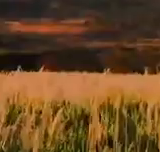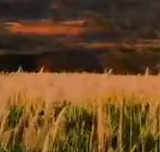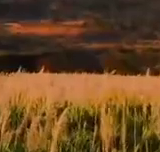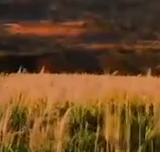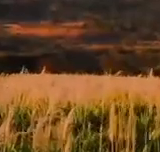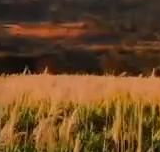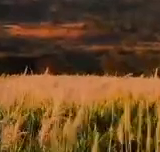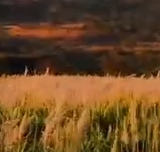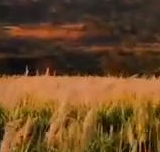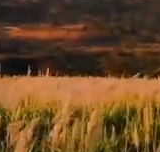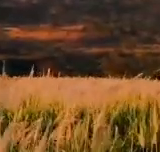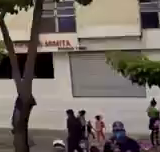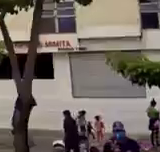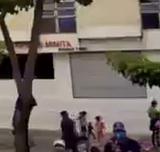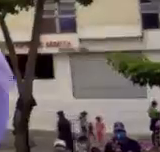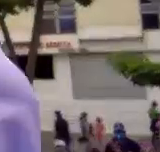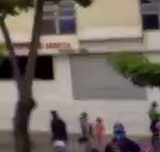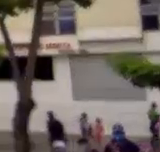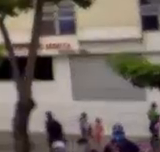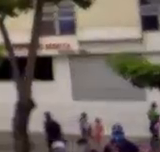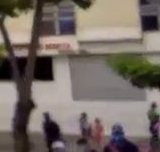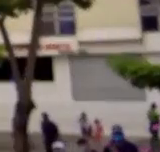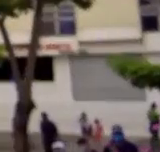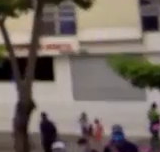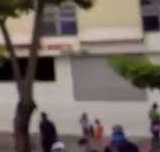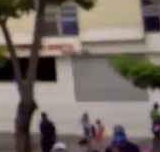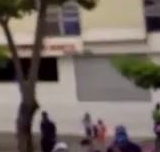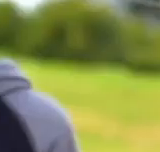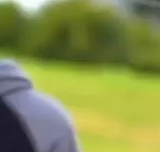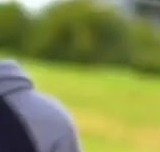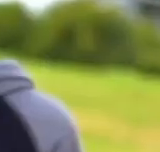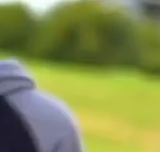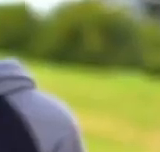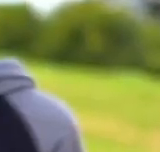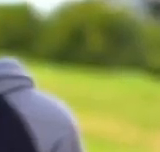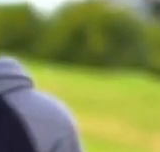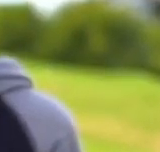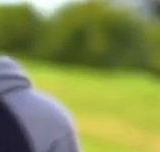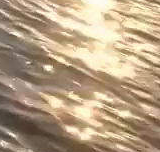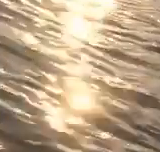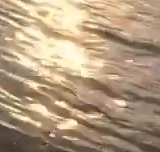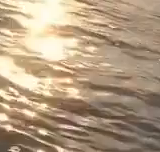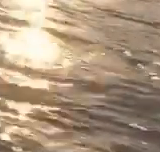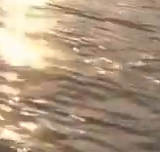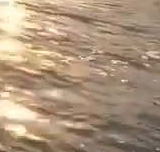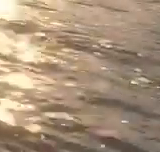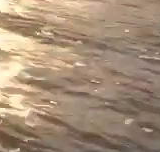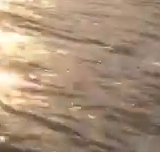Todos los canales y emisoras deben enlazarse a la cadena nacional de radio y televisión.